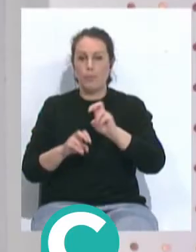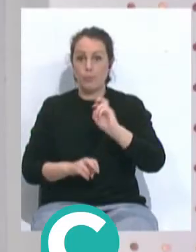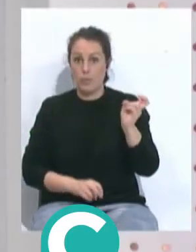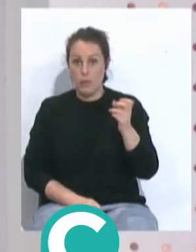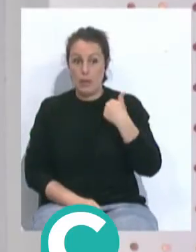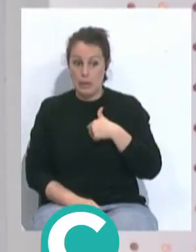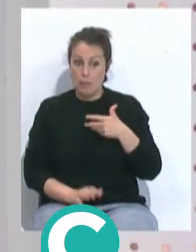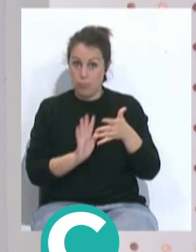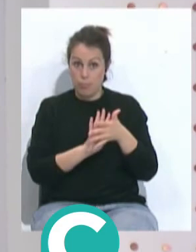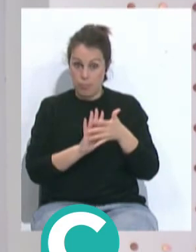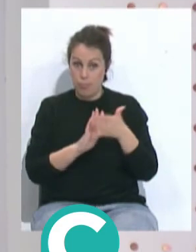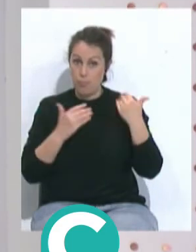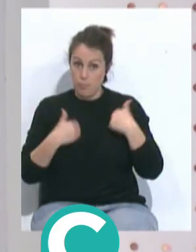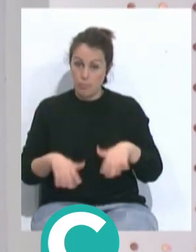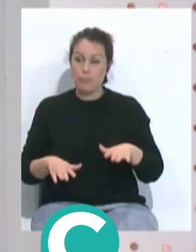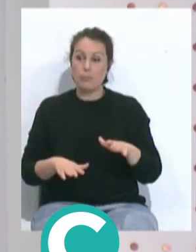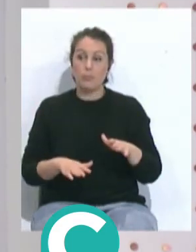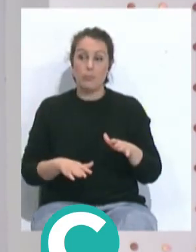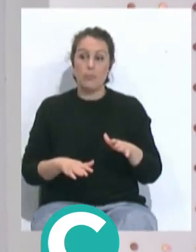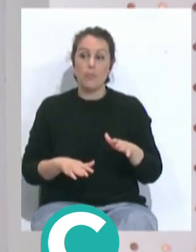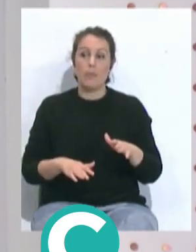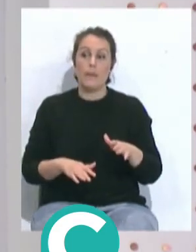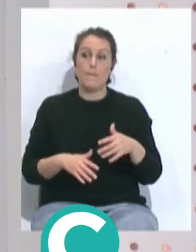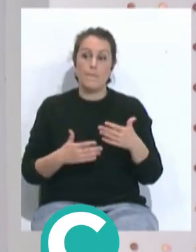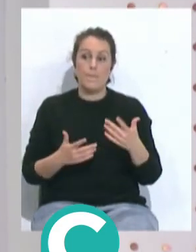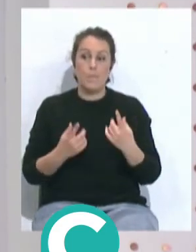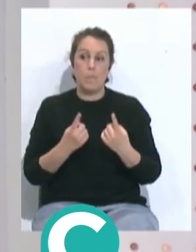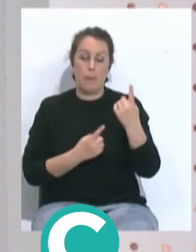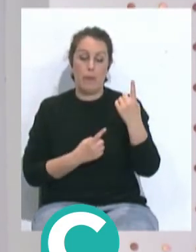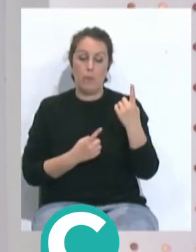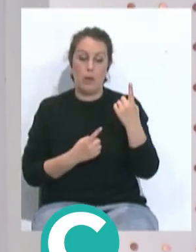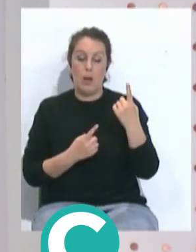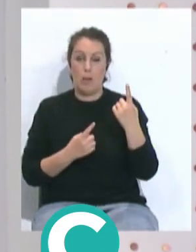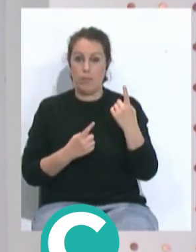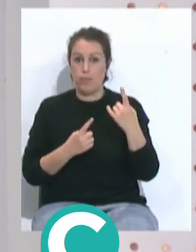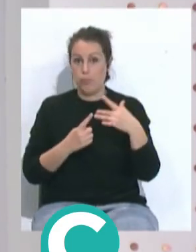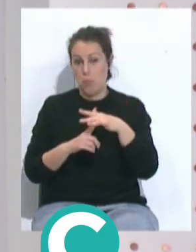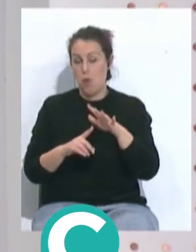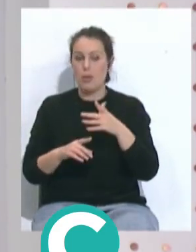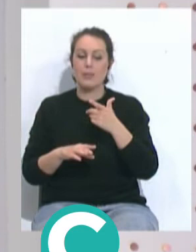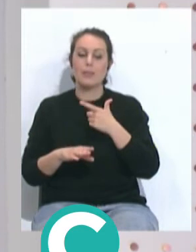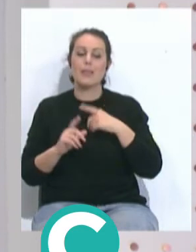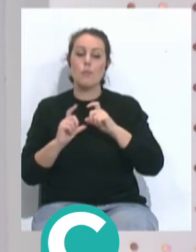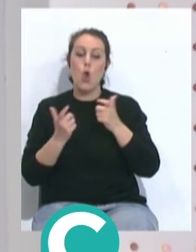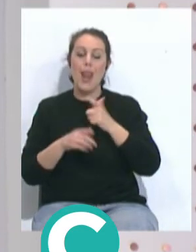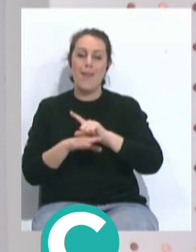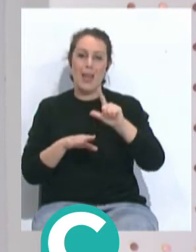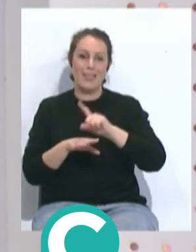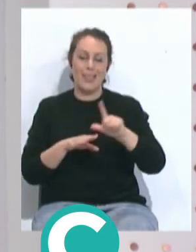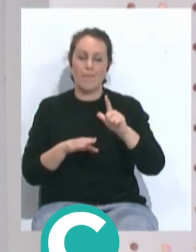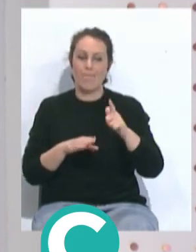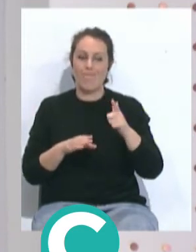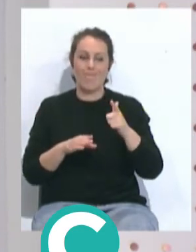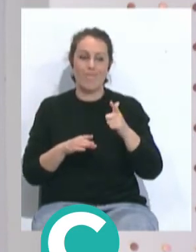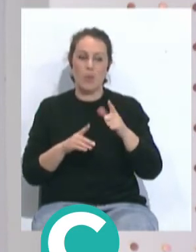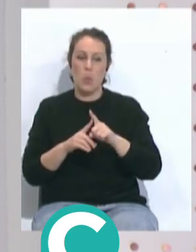ya lo habíamos también comentado en alguna que otra ocasión, es que el Levante no ha terminado tampoco